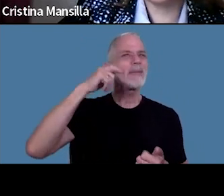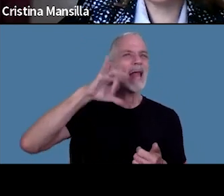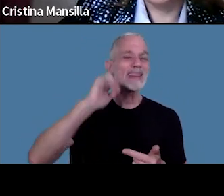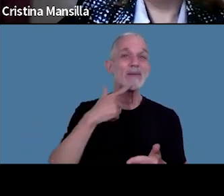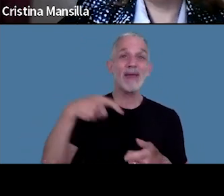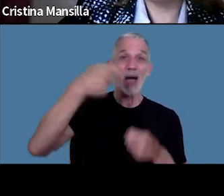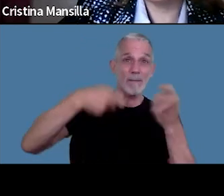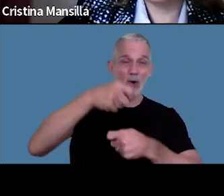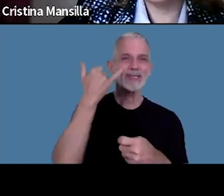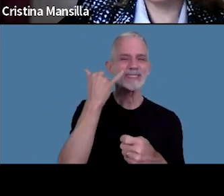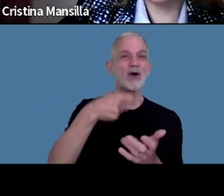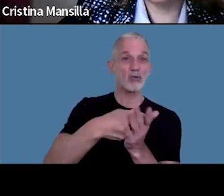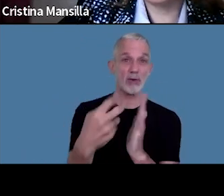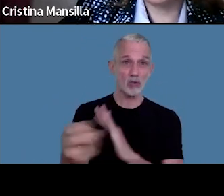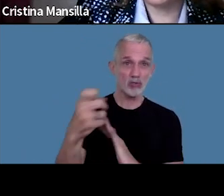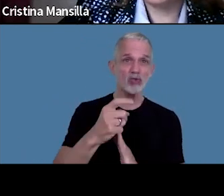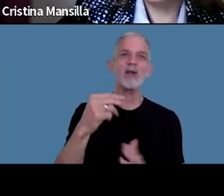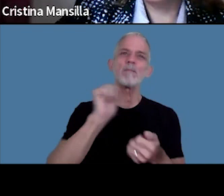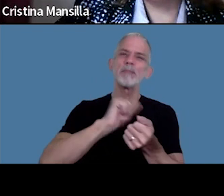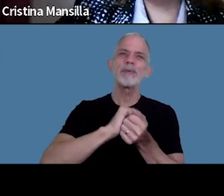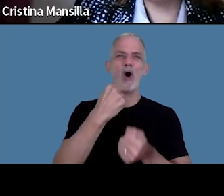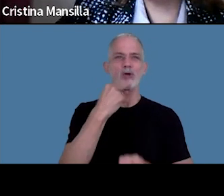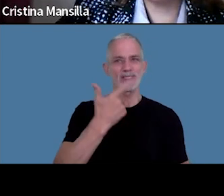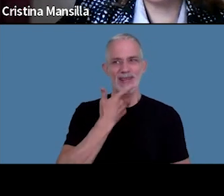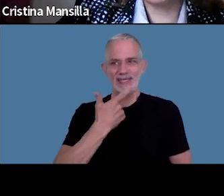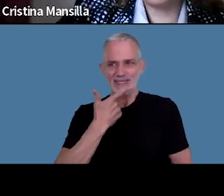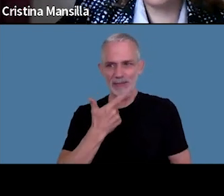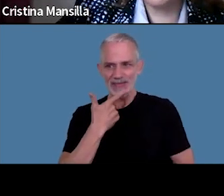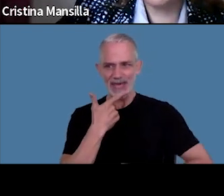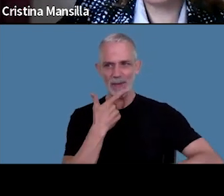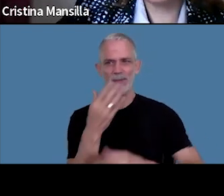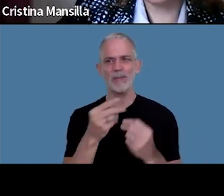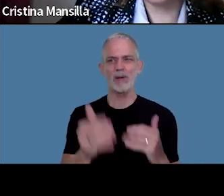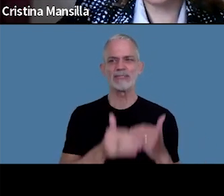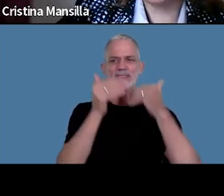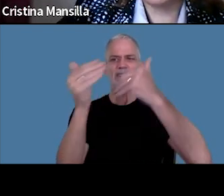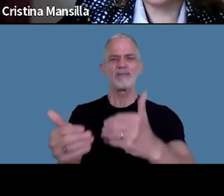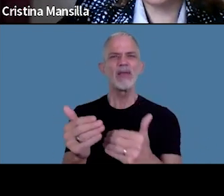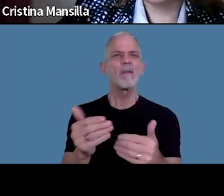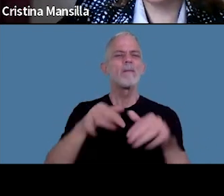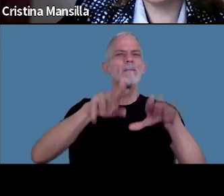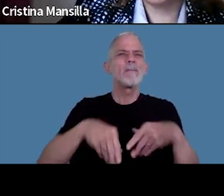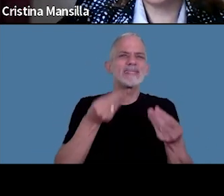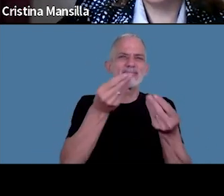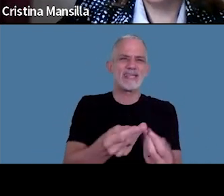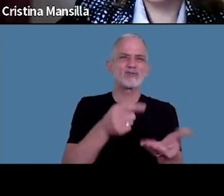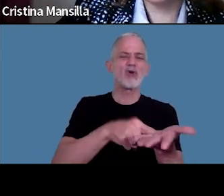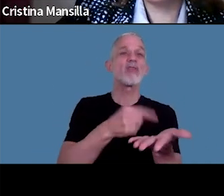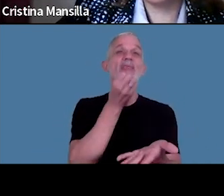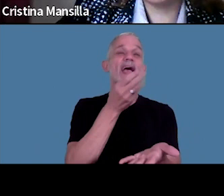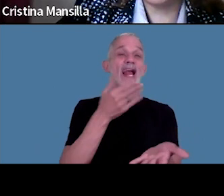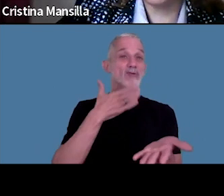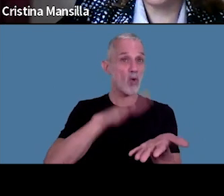contribuciones publicadas el 11 de septiembre publica un diferimiento en la presentación de la declaración jurada